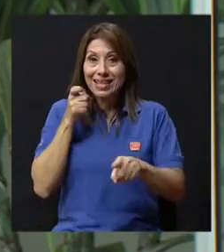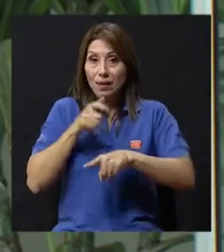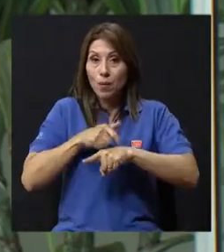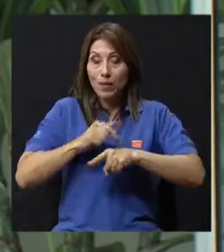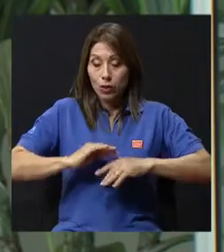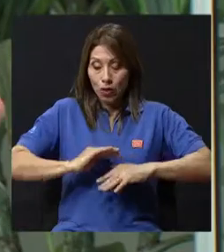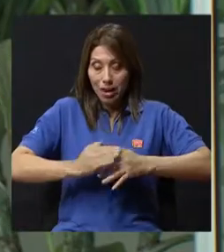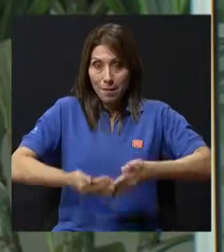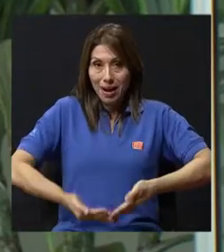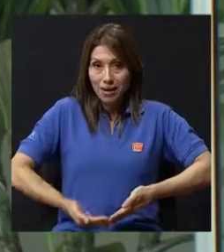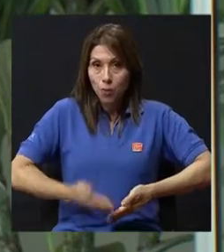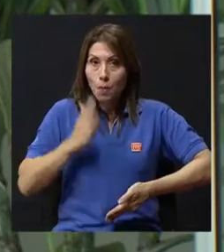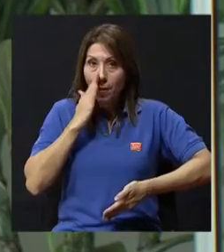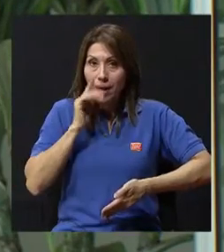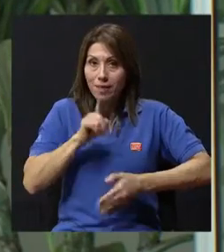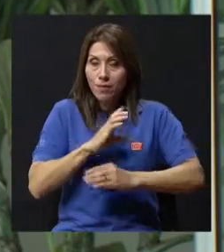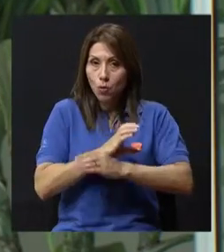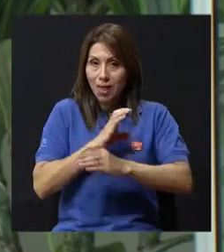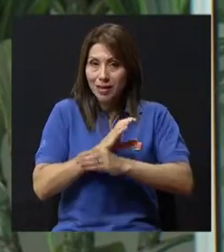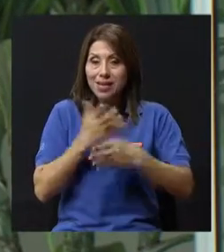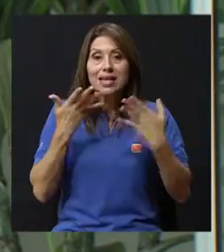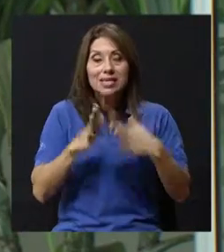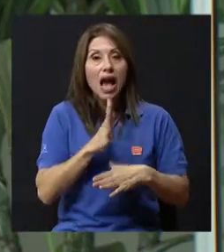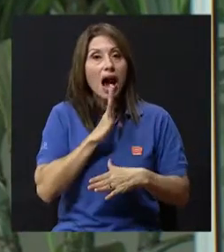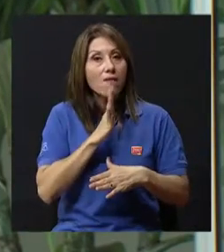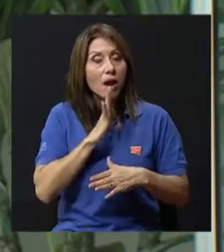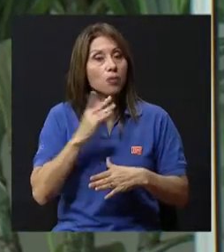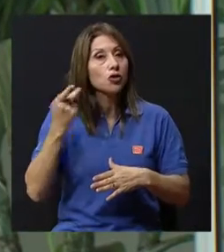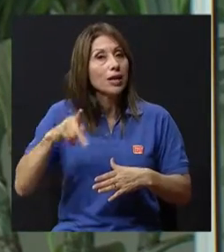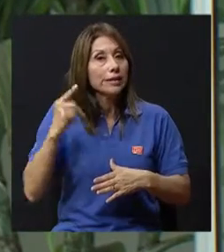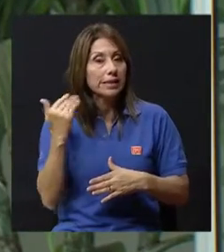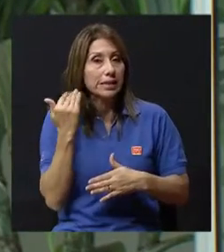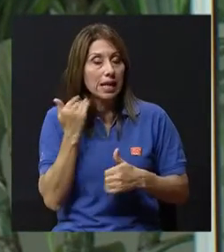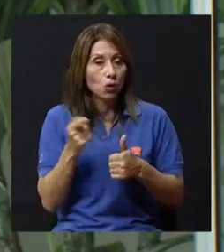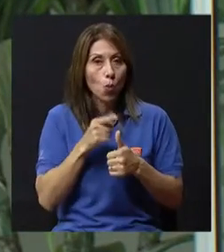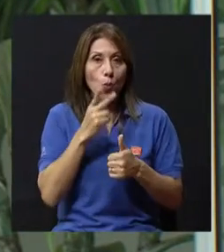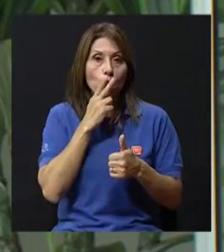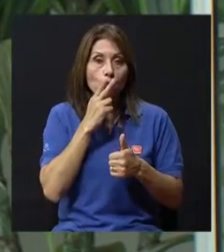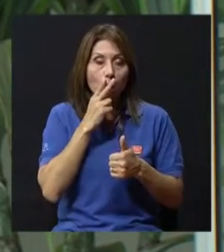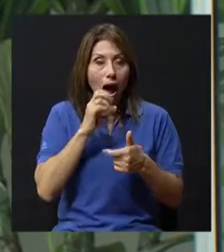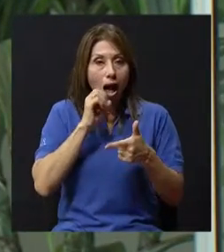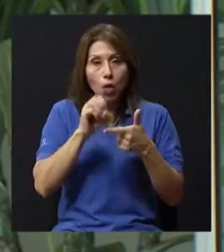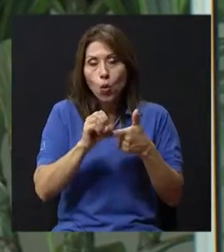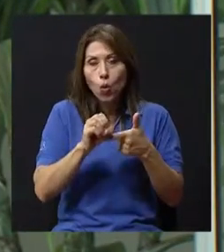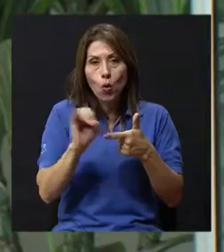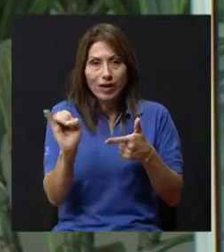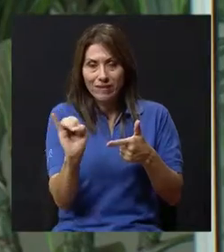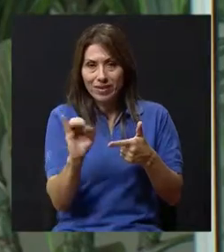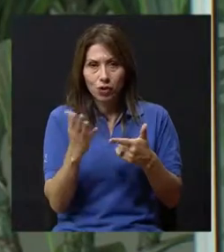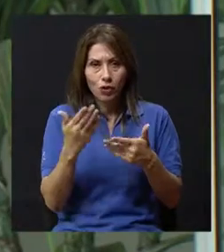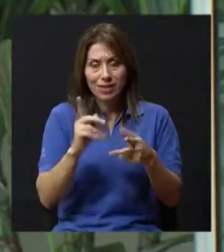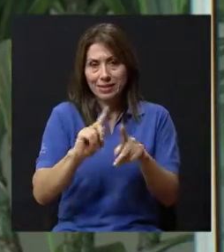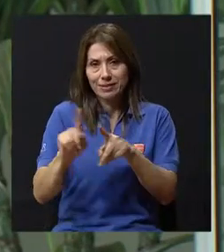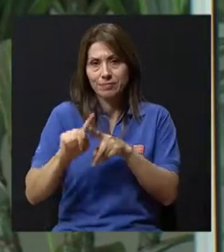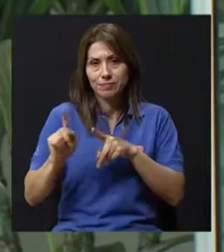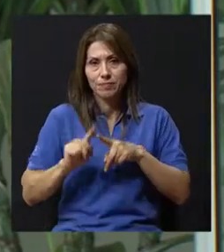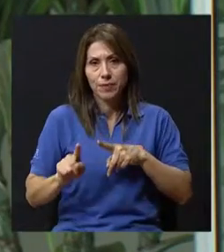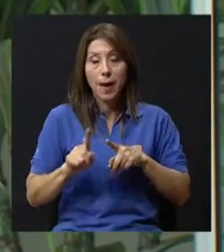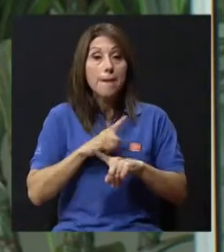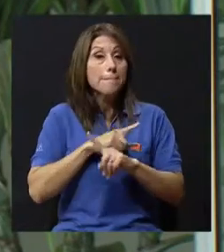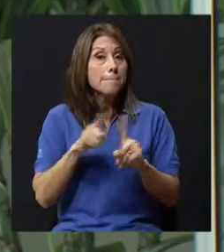porque ya sabemos, ya hablamos de los factores de riesgo como el fumado, etcétera, las infecciones. Pero es interesante también que